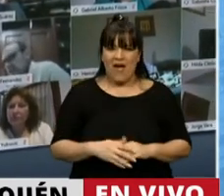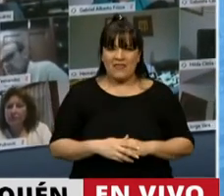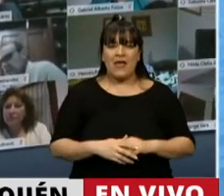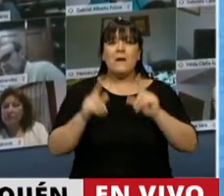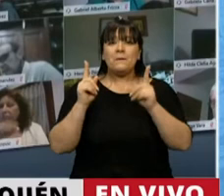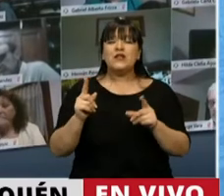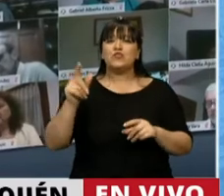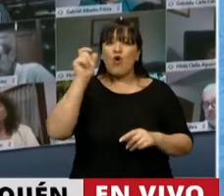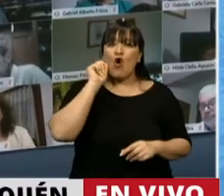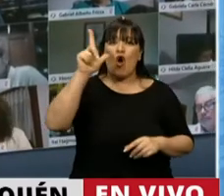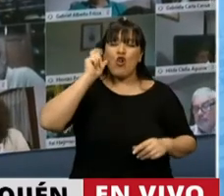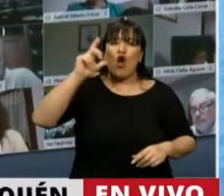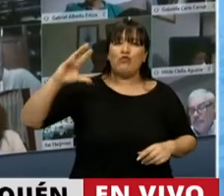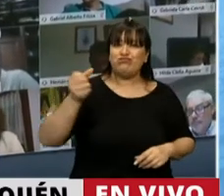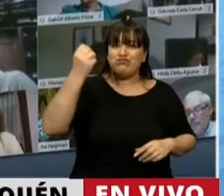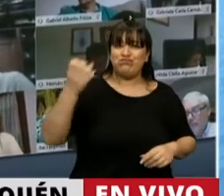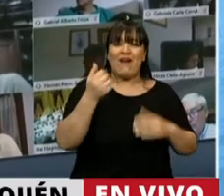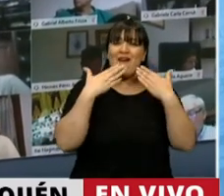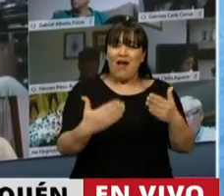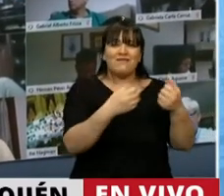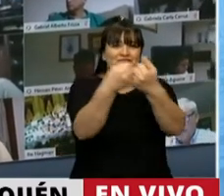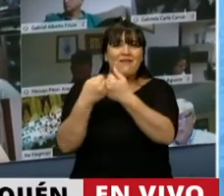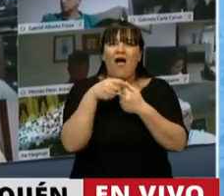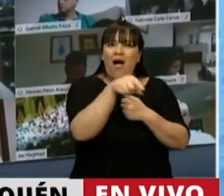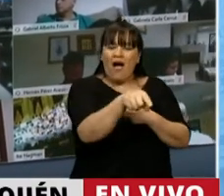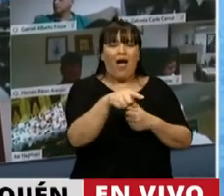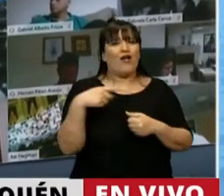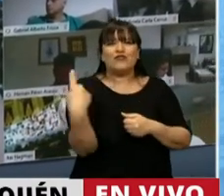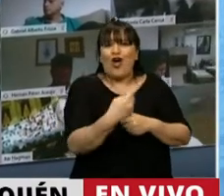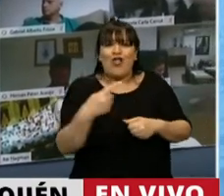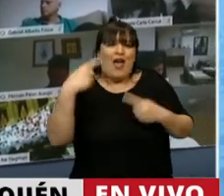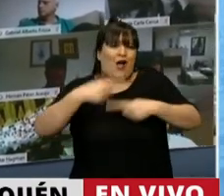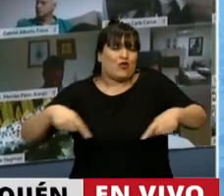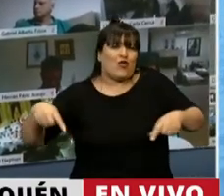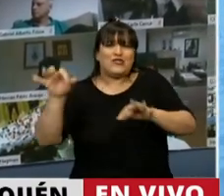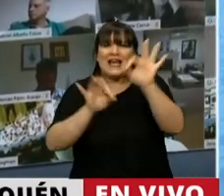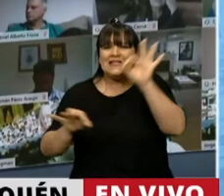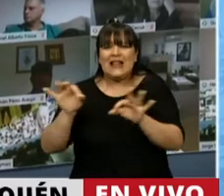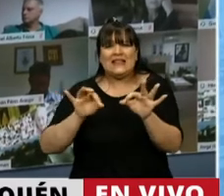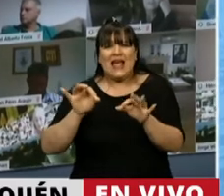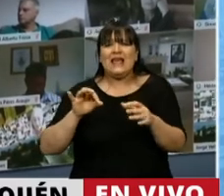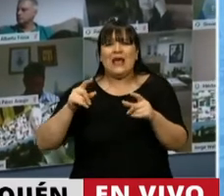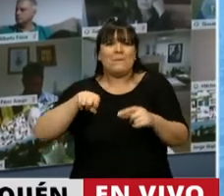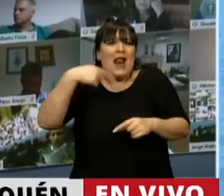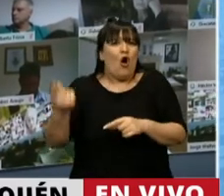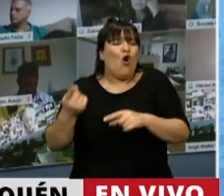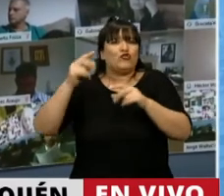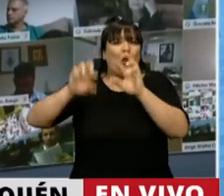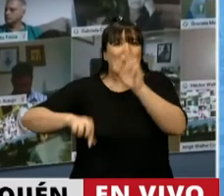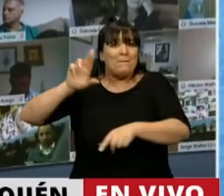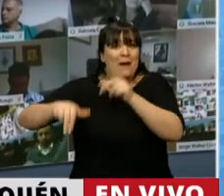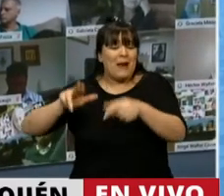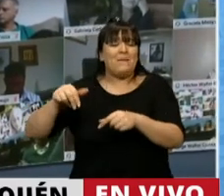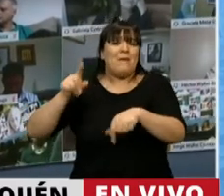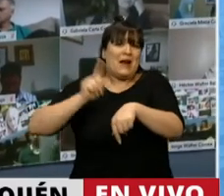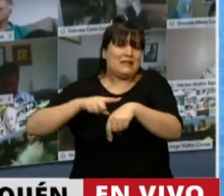logros tras el arribo a consenso son los que deberían inspirarnos todas las estrategias y el diseño de la demás política de mediano